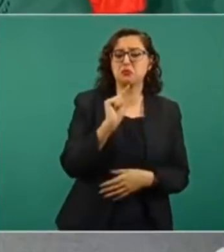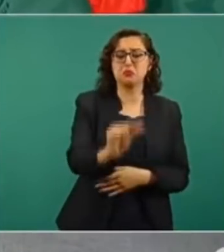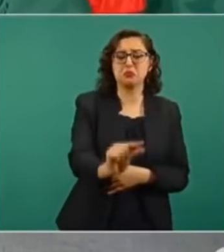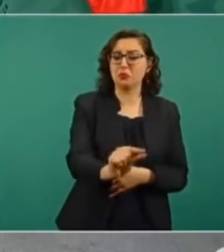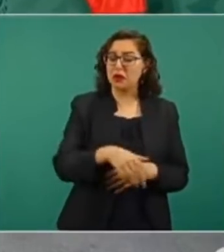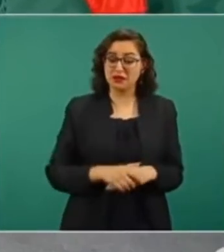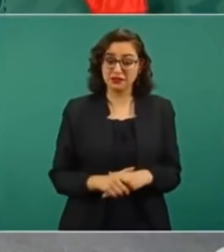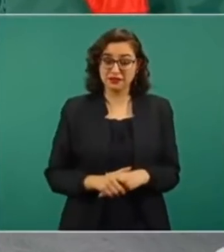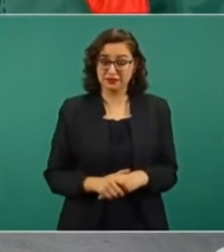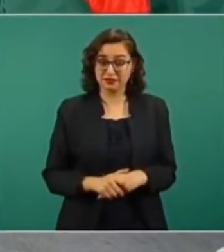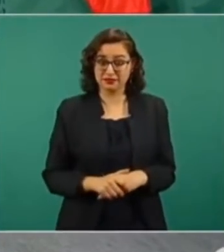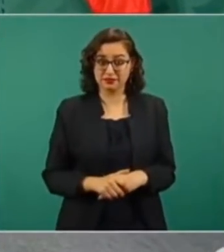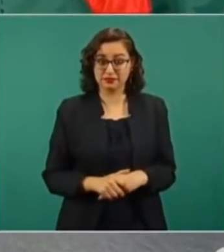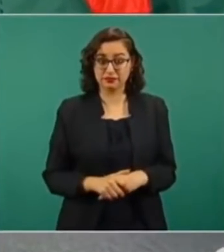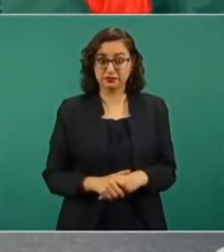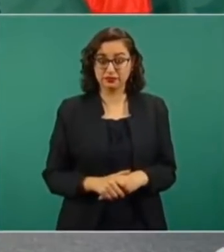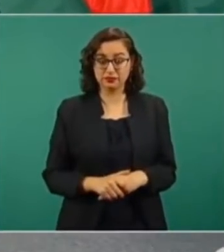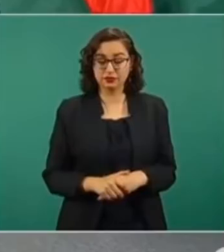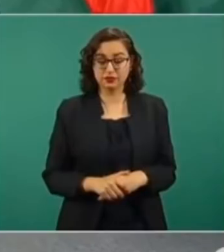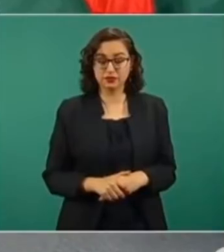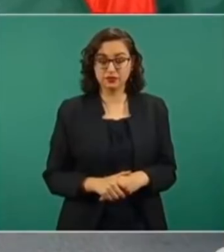sucursales.